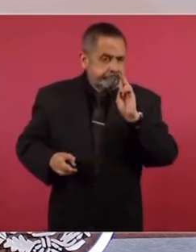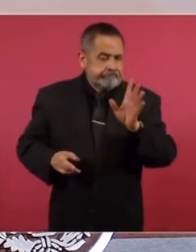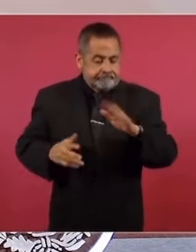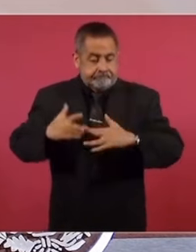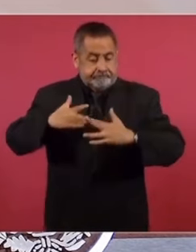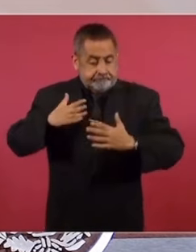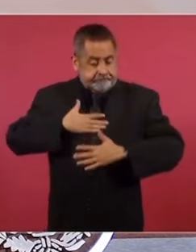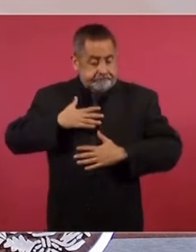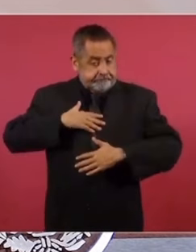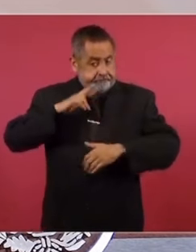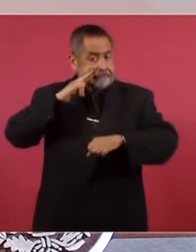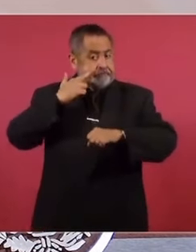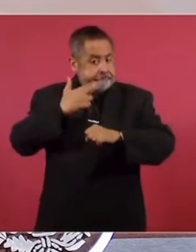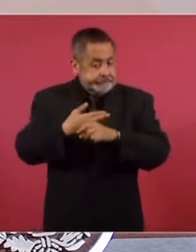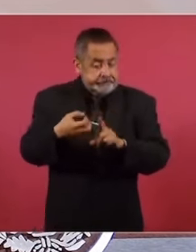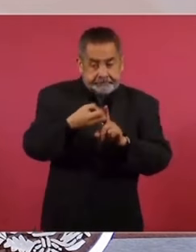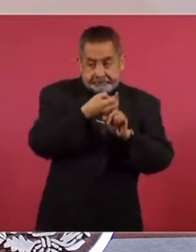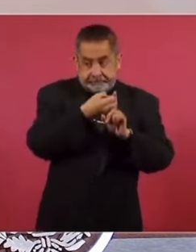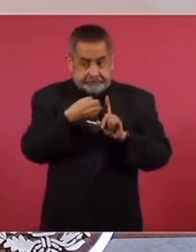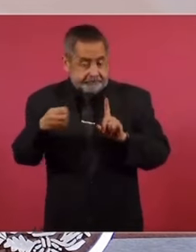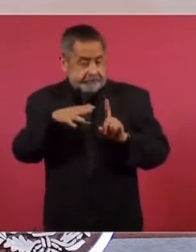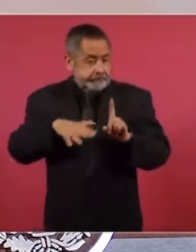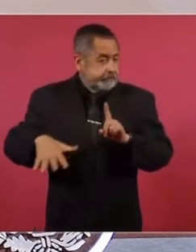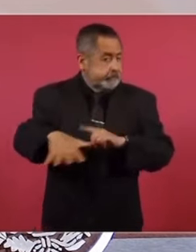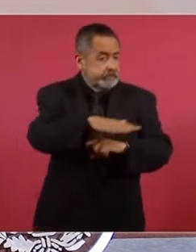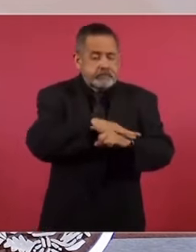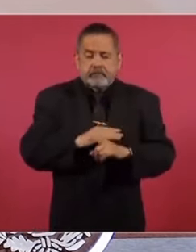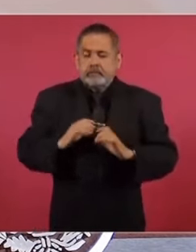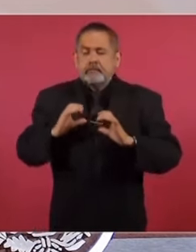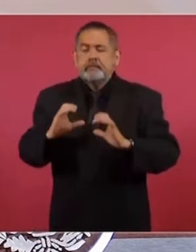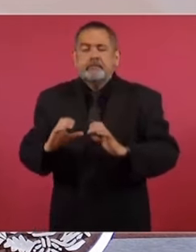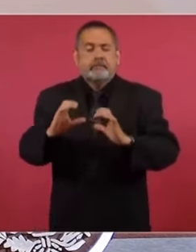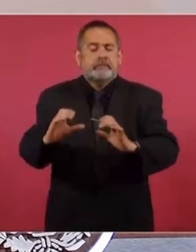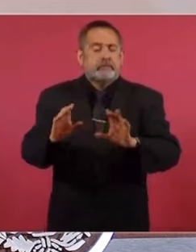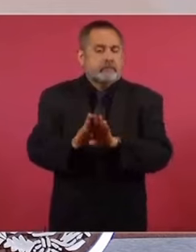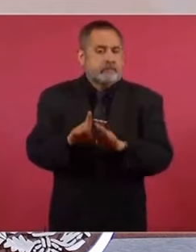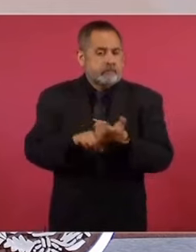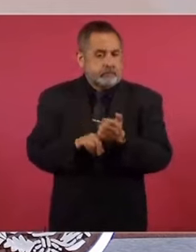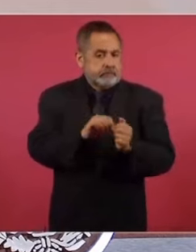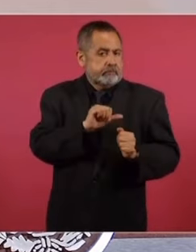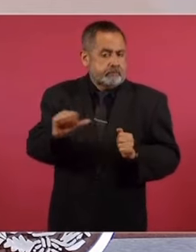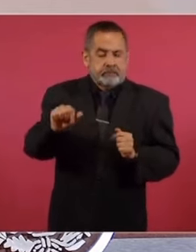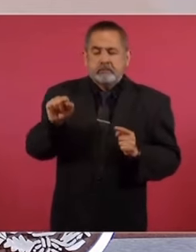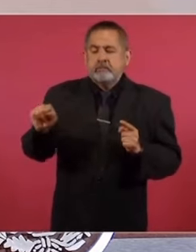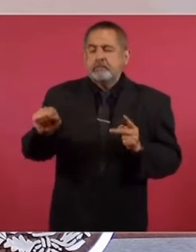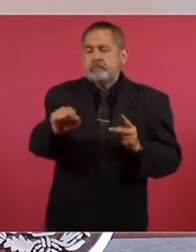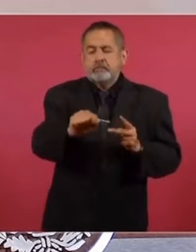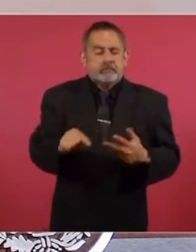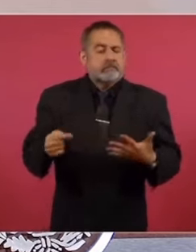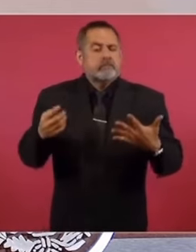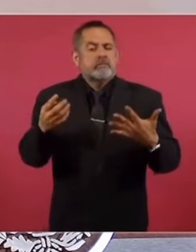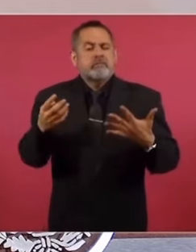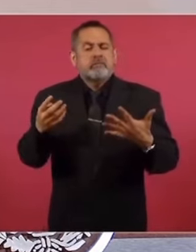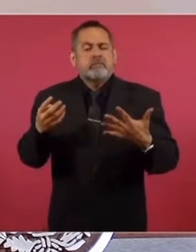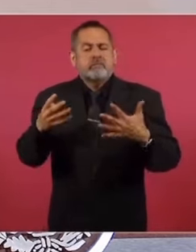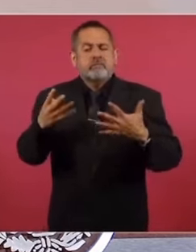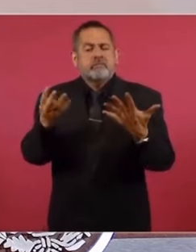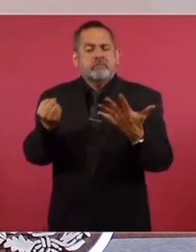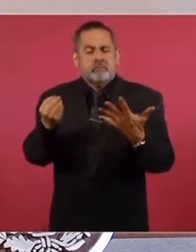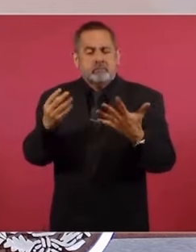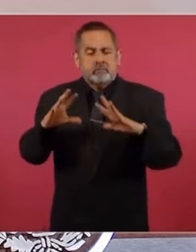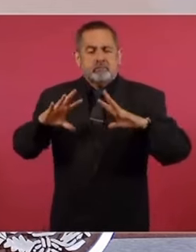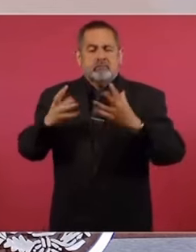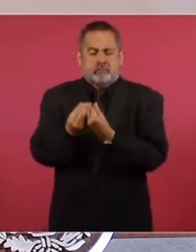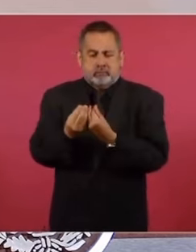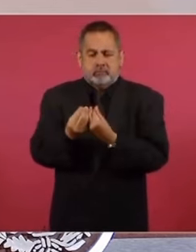responsabilidad de cuidar a los aspirantes a